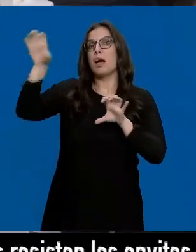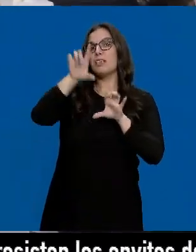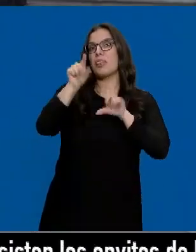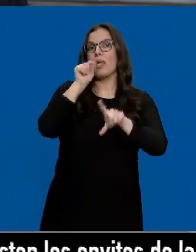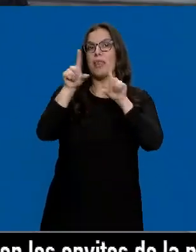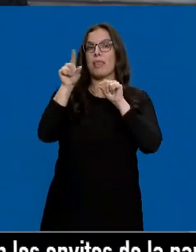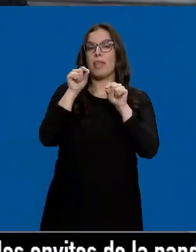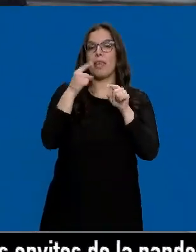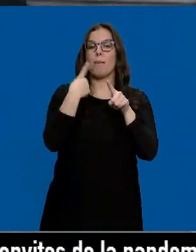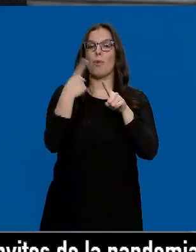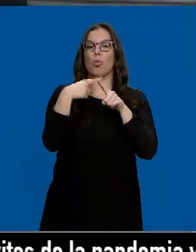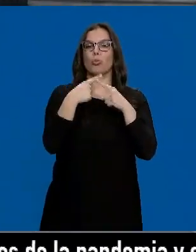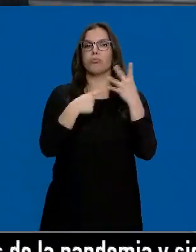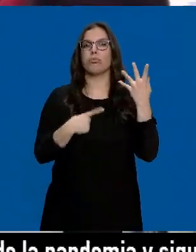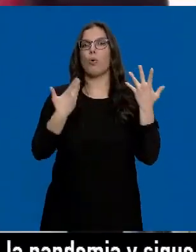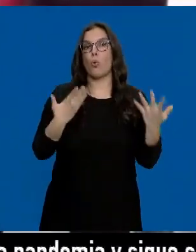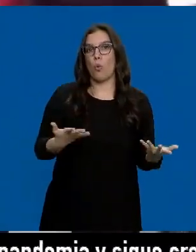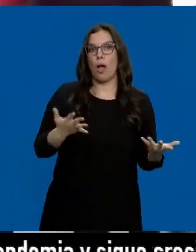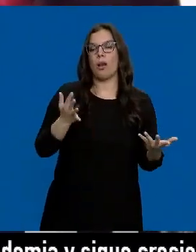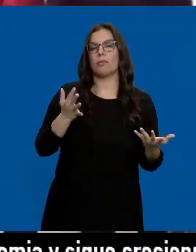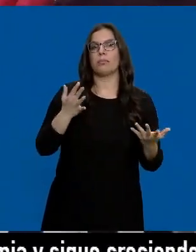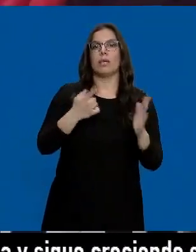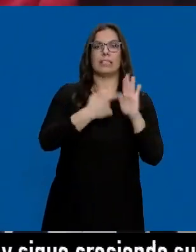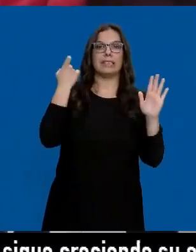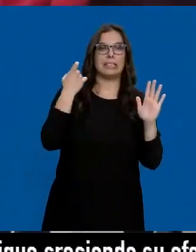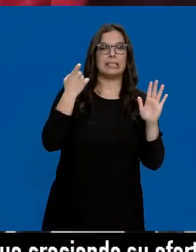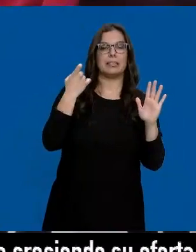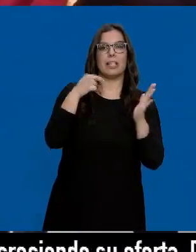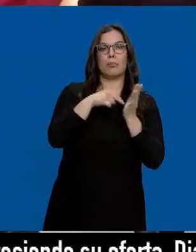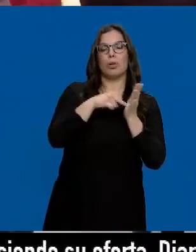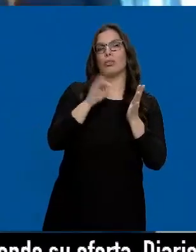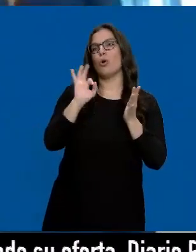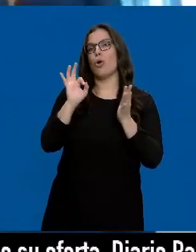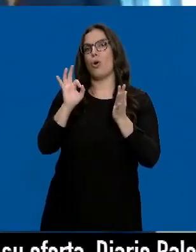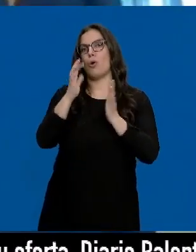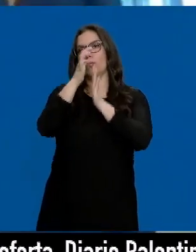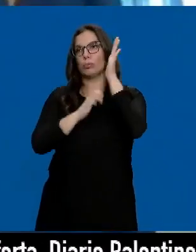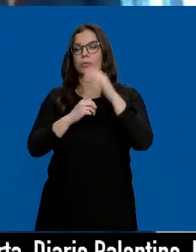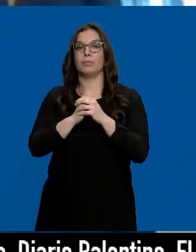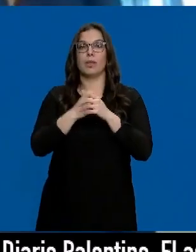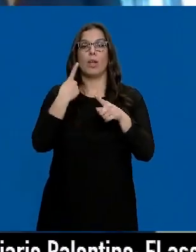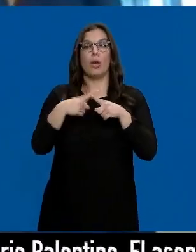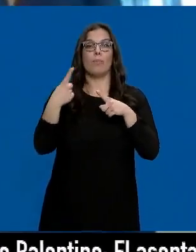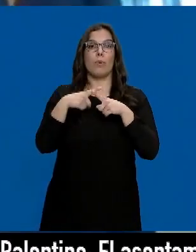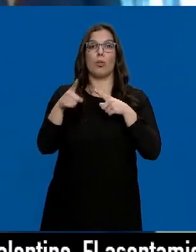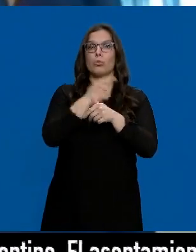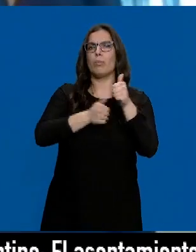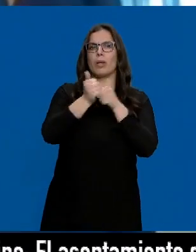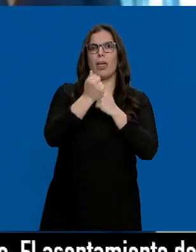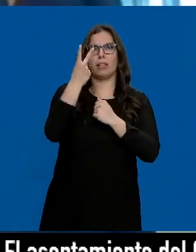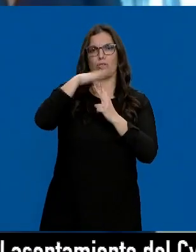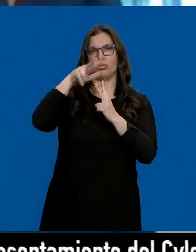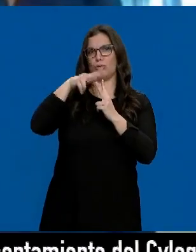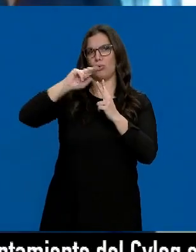puede beneficiarse de exención de impuestos o de un tipo reducido. Productos que tienen que ver en algún sentido con nuestras dos grandes prioridades de la